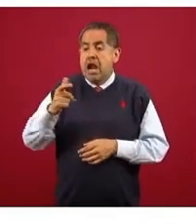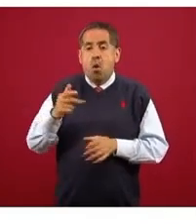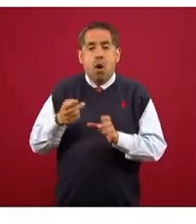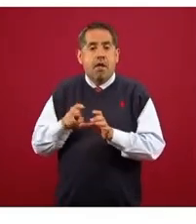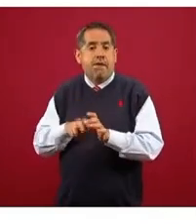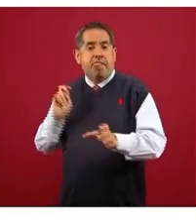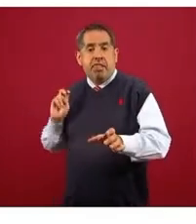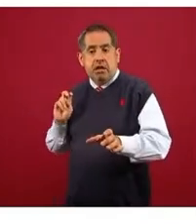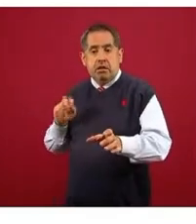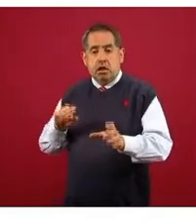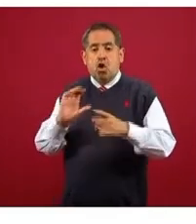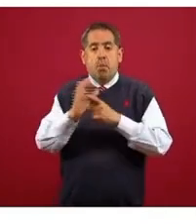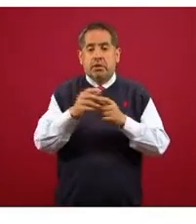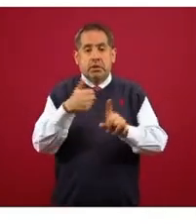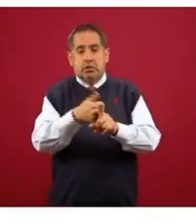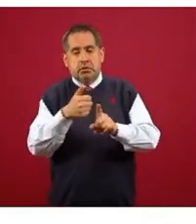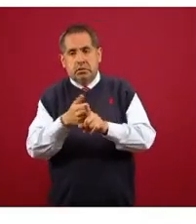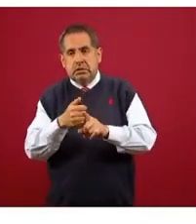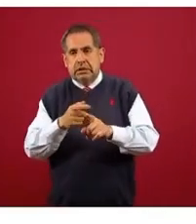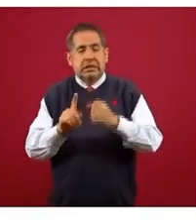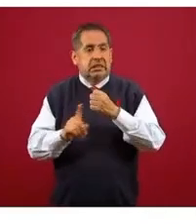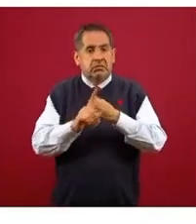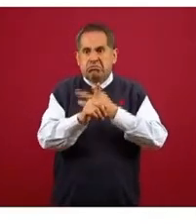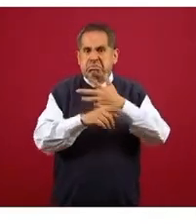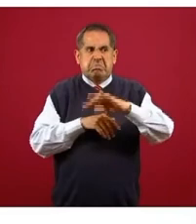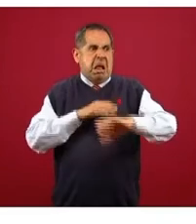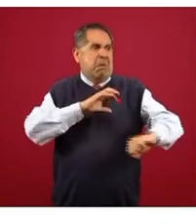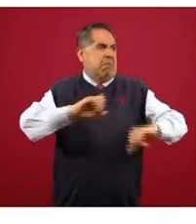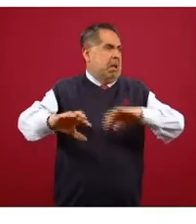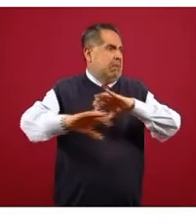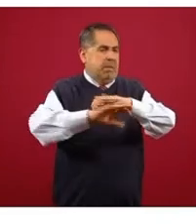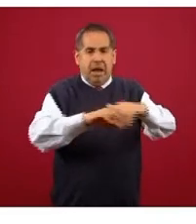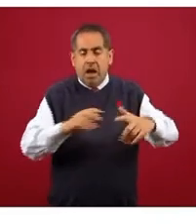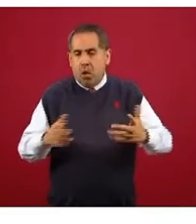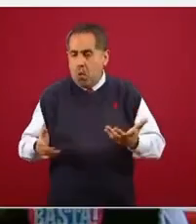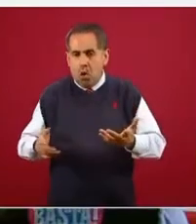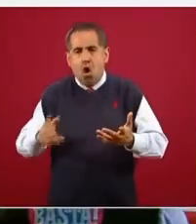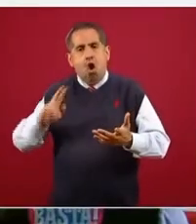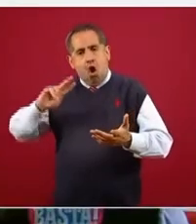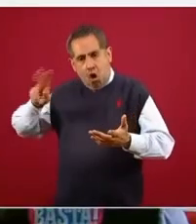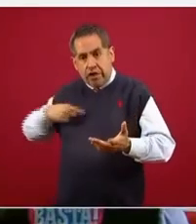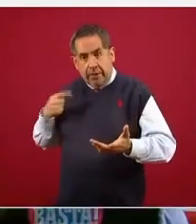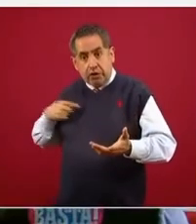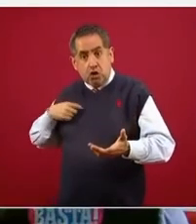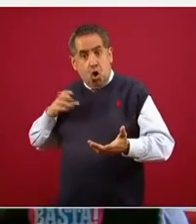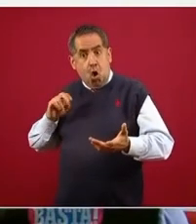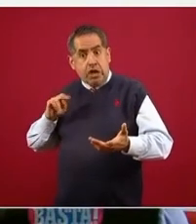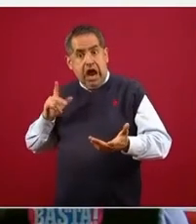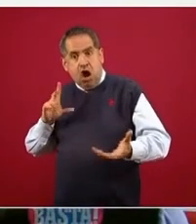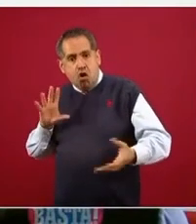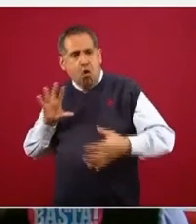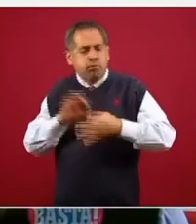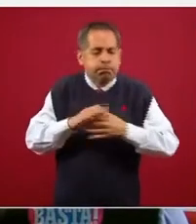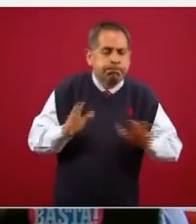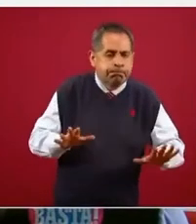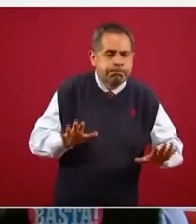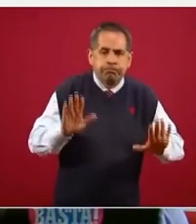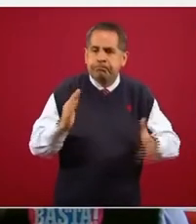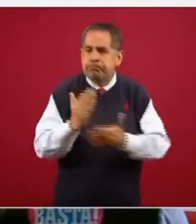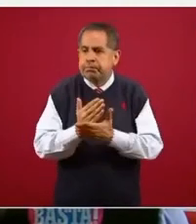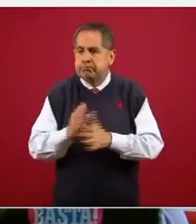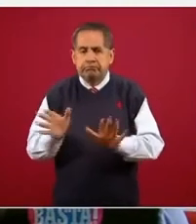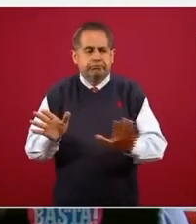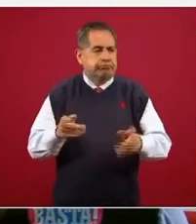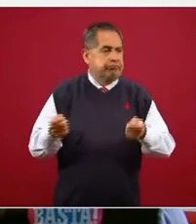de estos comités y fue cuando hubo mucho acaparamiento de agua, se volvió a meter para orientar a los usuarios.